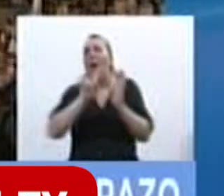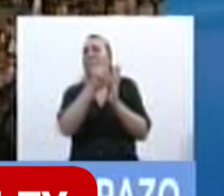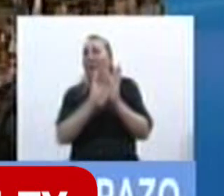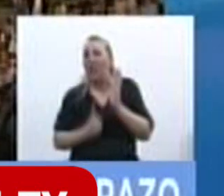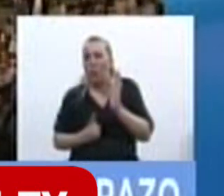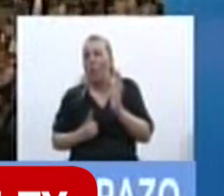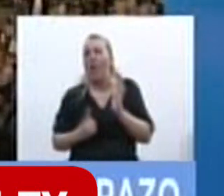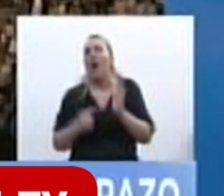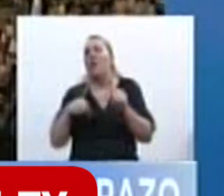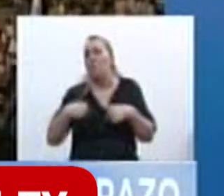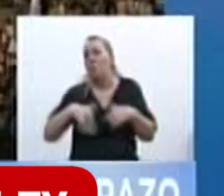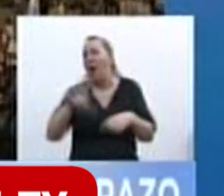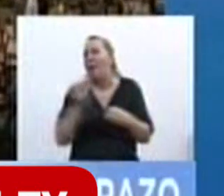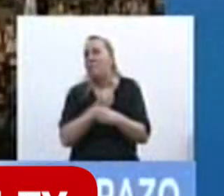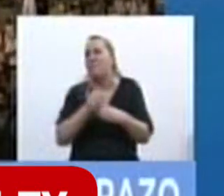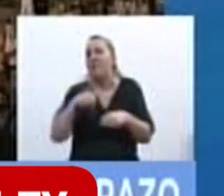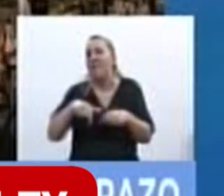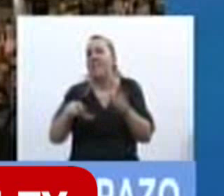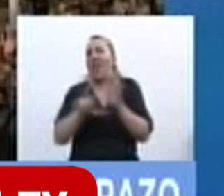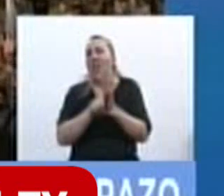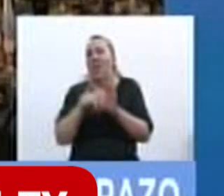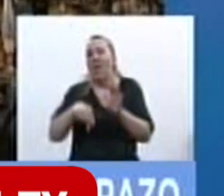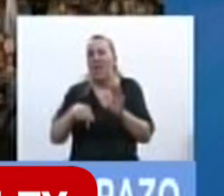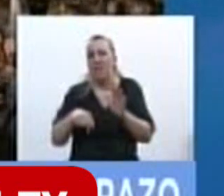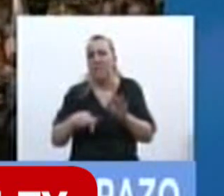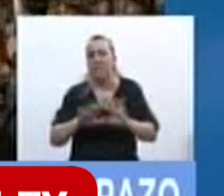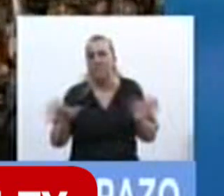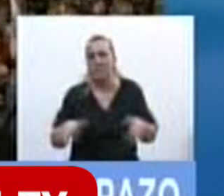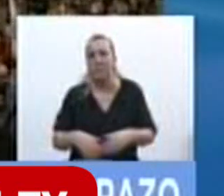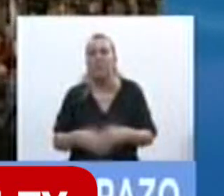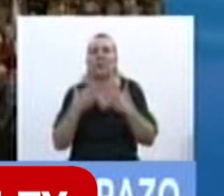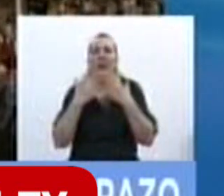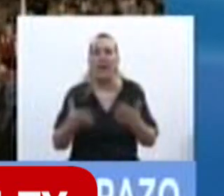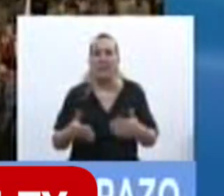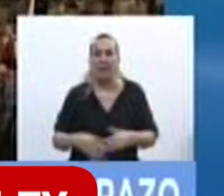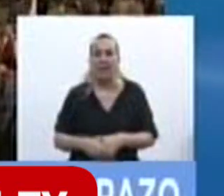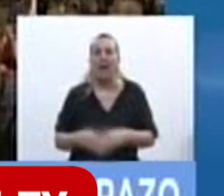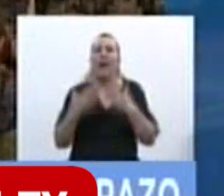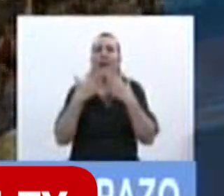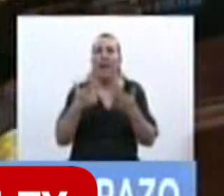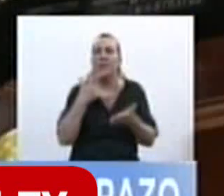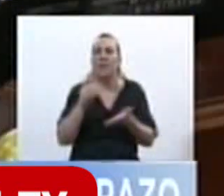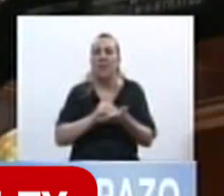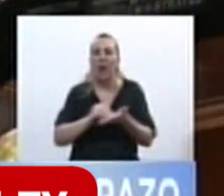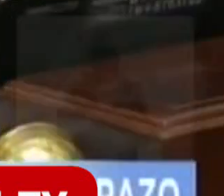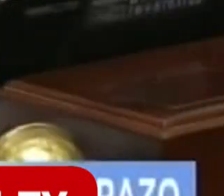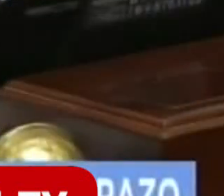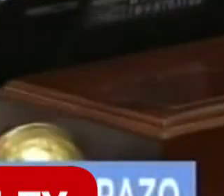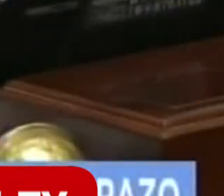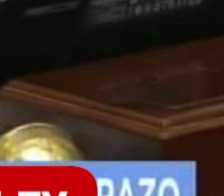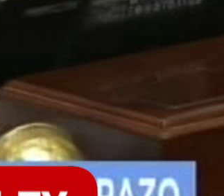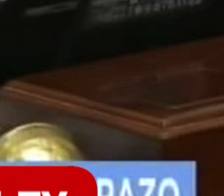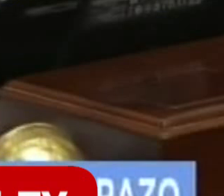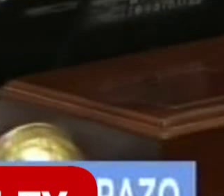esta ley de interrupción voluntaria del embarazo muchas gracias gracias gracias senador tiene la palabra